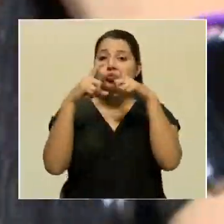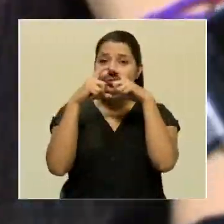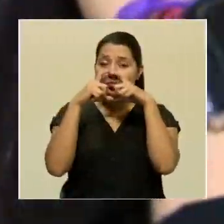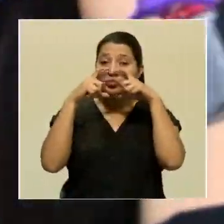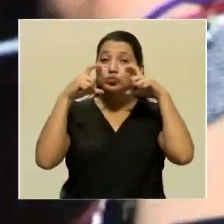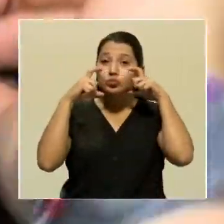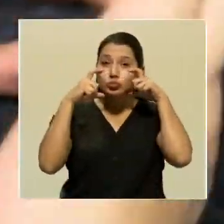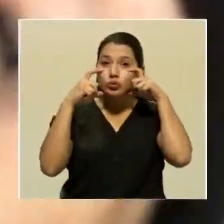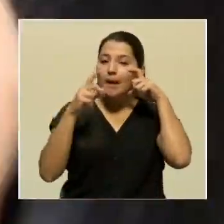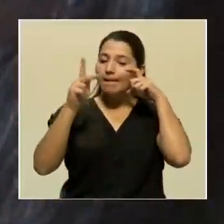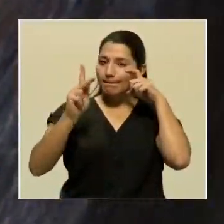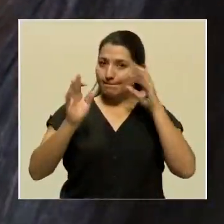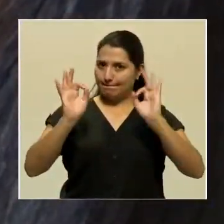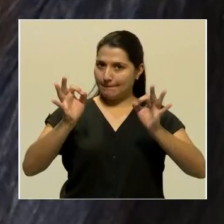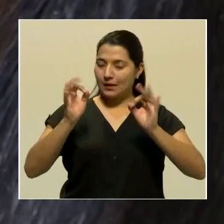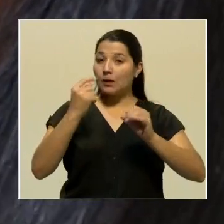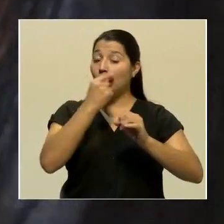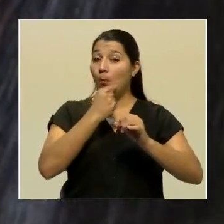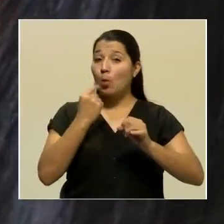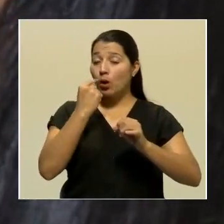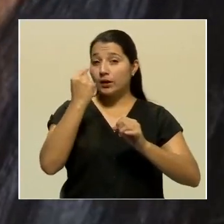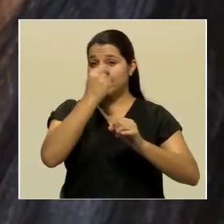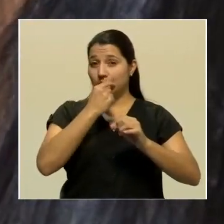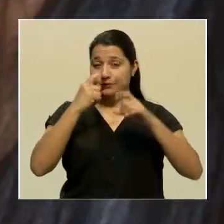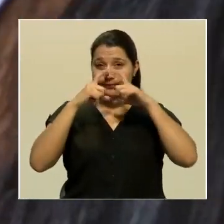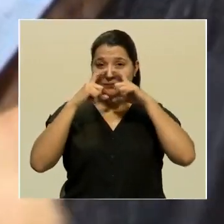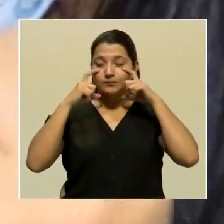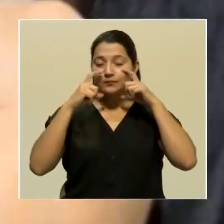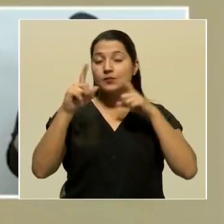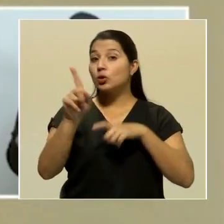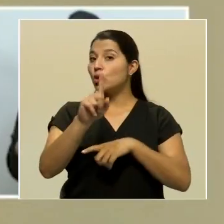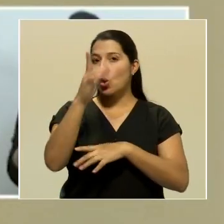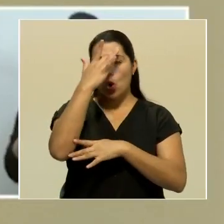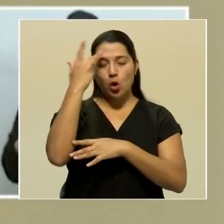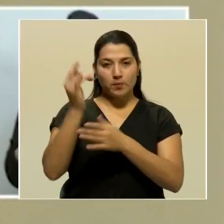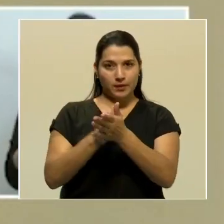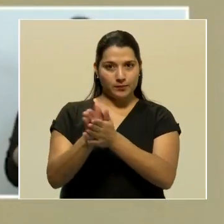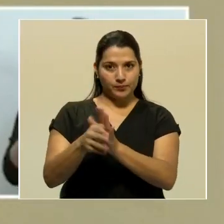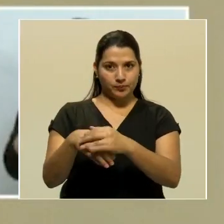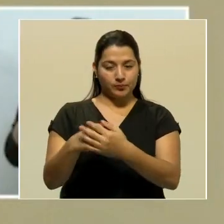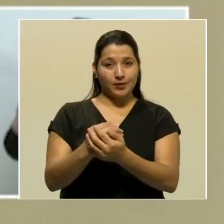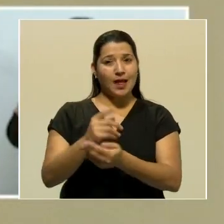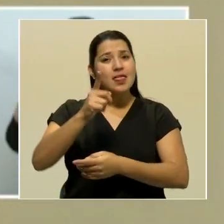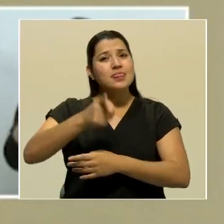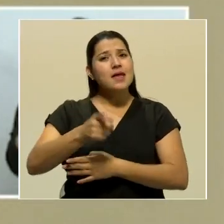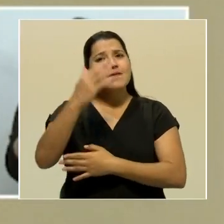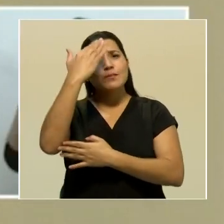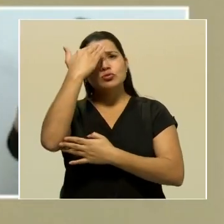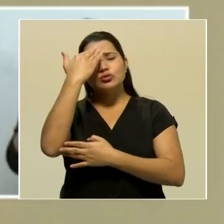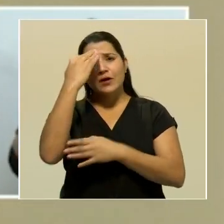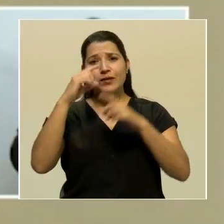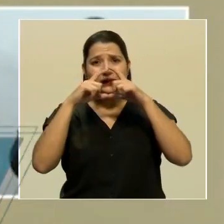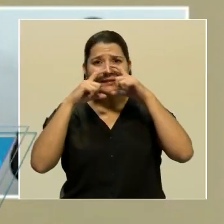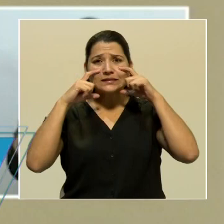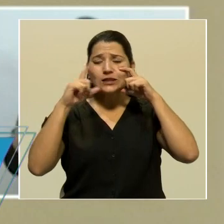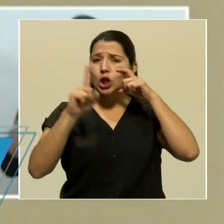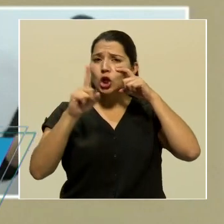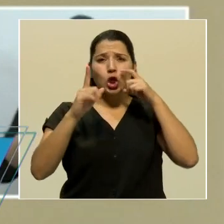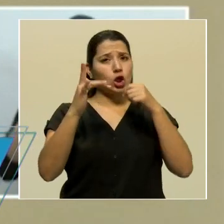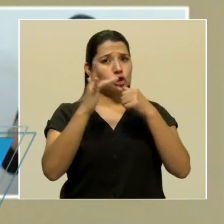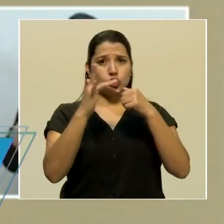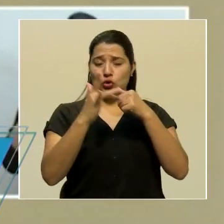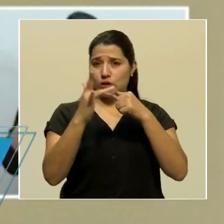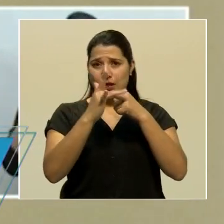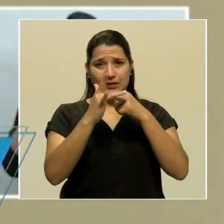tapar bien la boca y la nariz y no olvidar el constante lavado de manos. Y saber que no hay que estarla manipulando, que cuando ya se humedece, porque